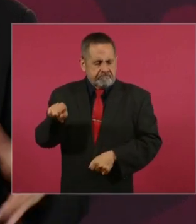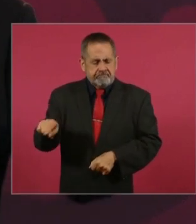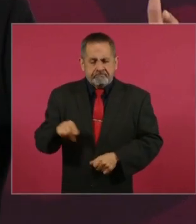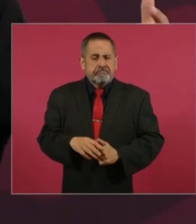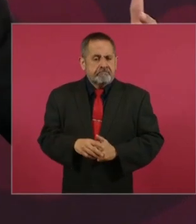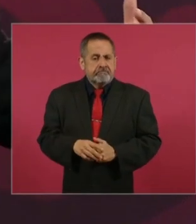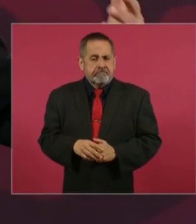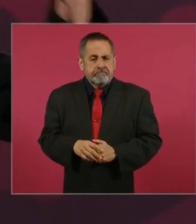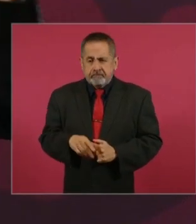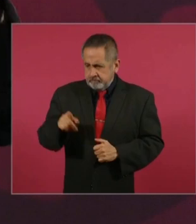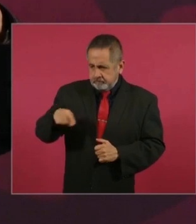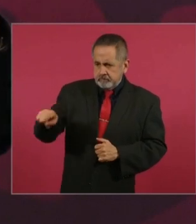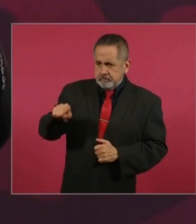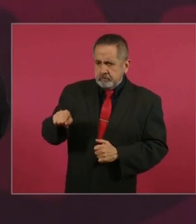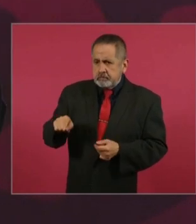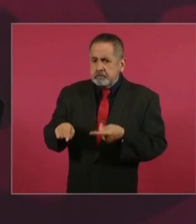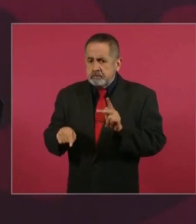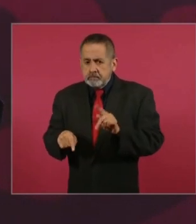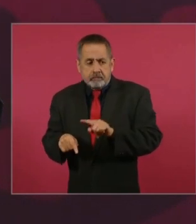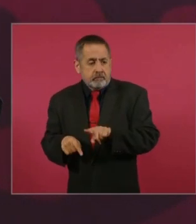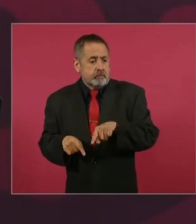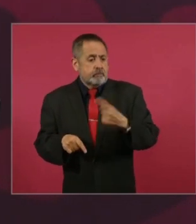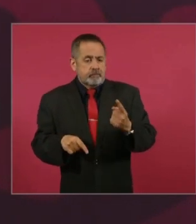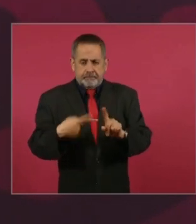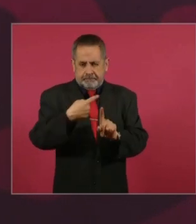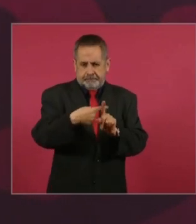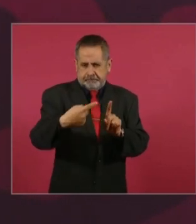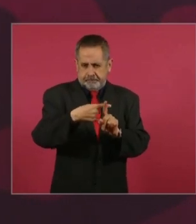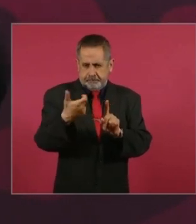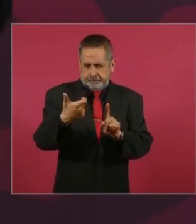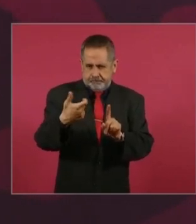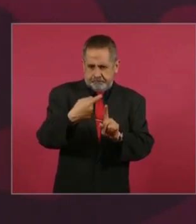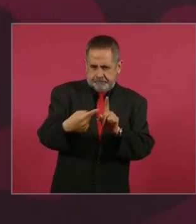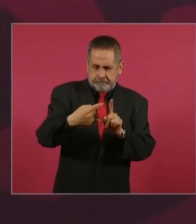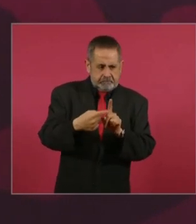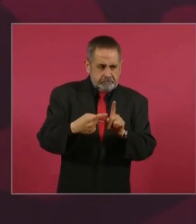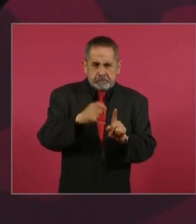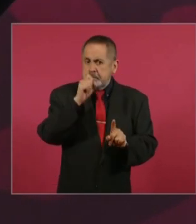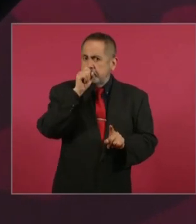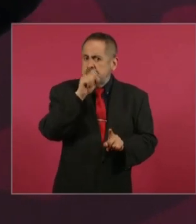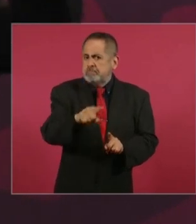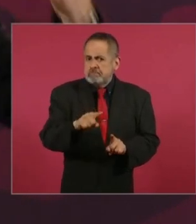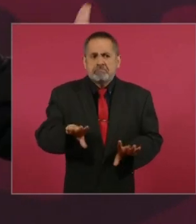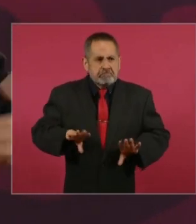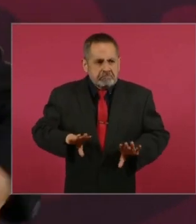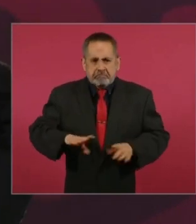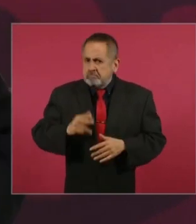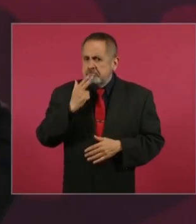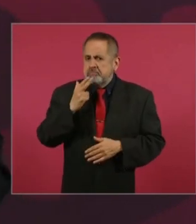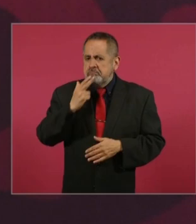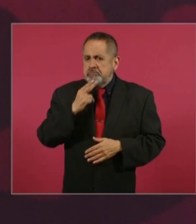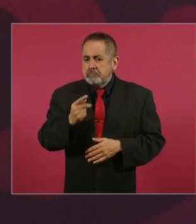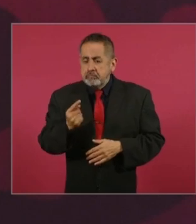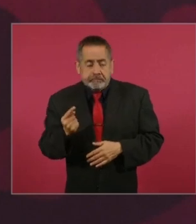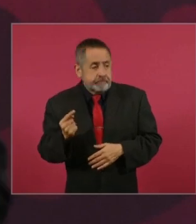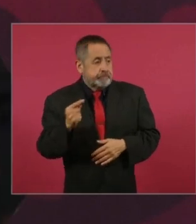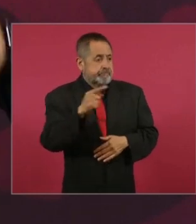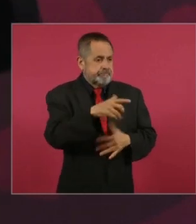pero también a la clase media y también a los empresarios